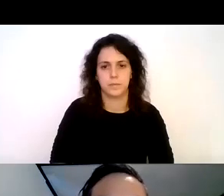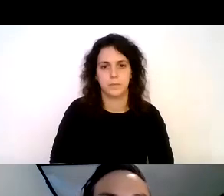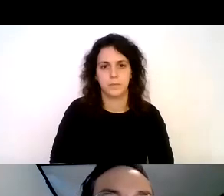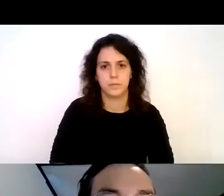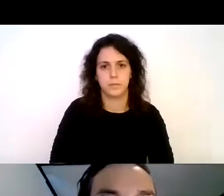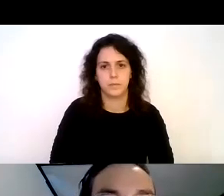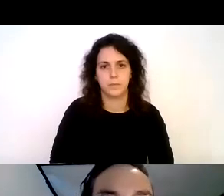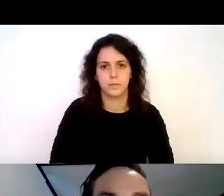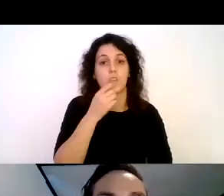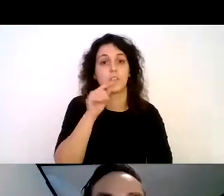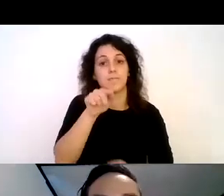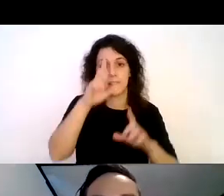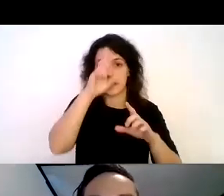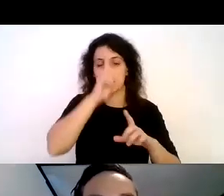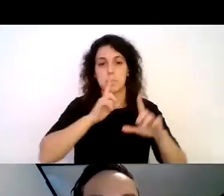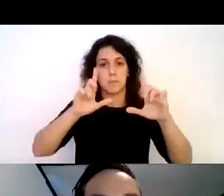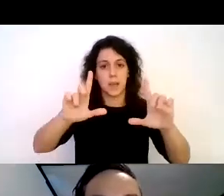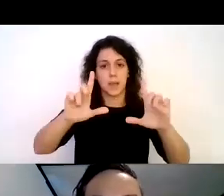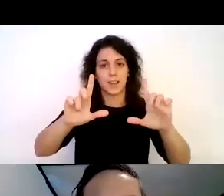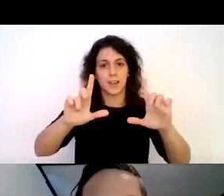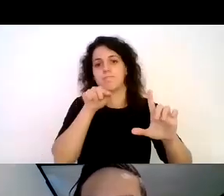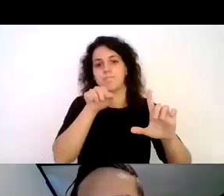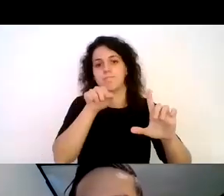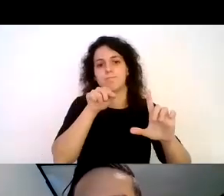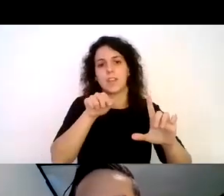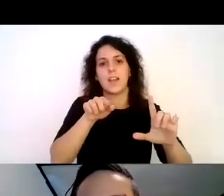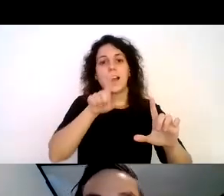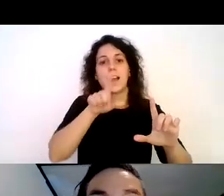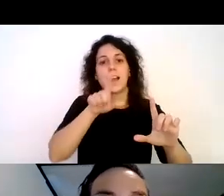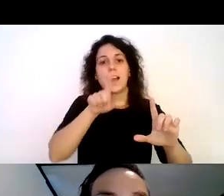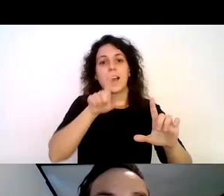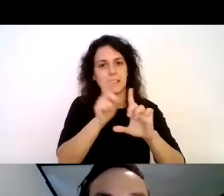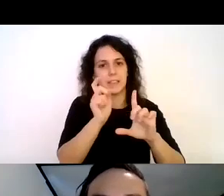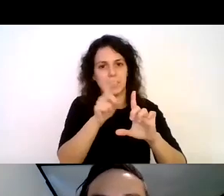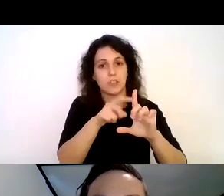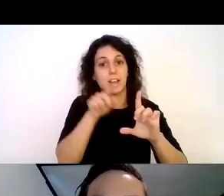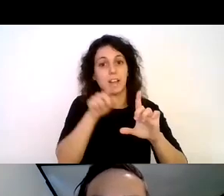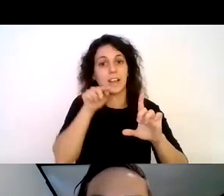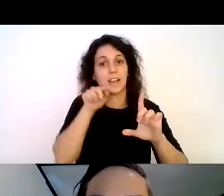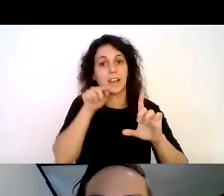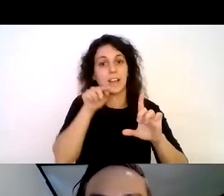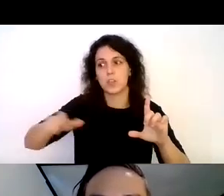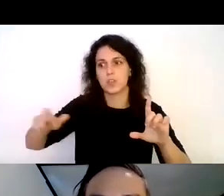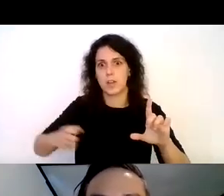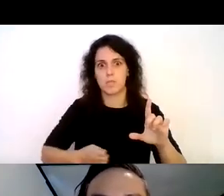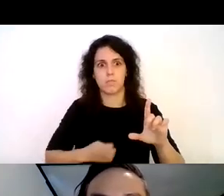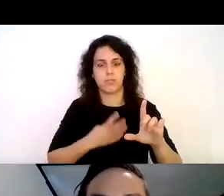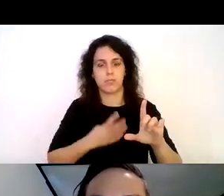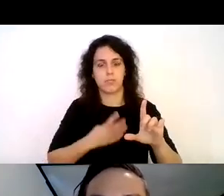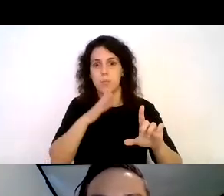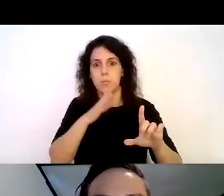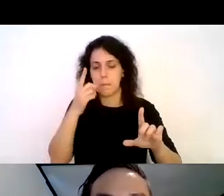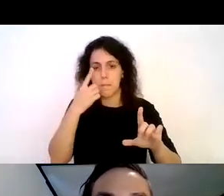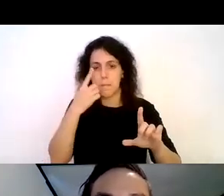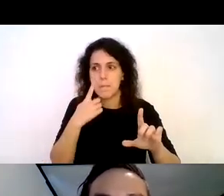Bueno aquí está el mencionado el carpintero y estas personas estaban súper emocionadas porque era primera